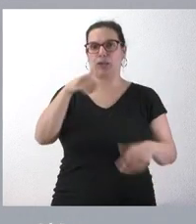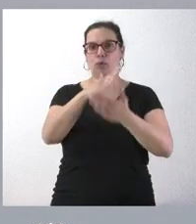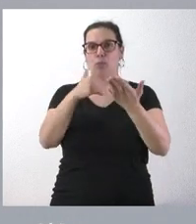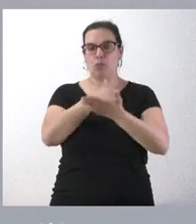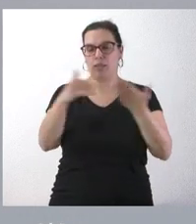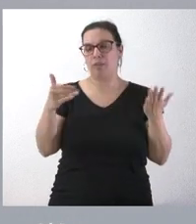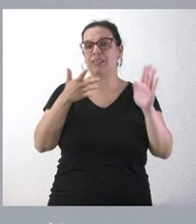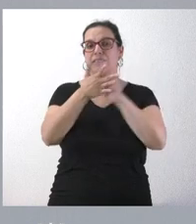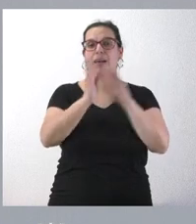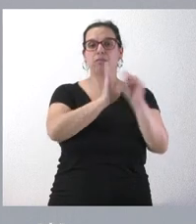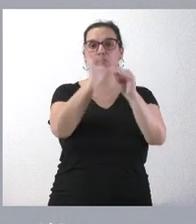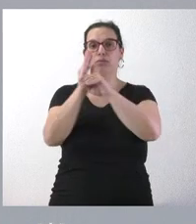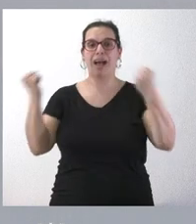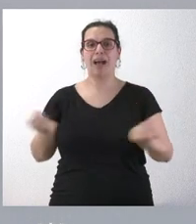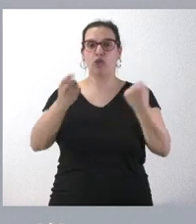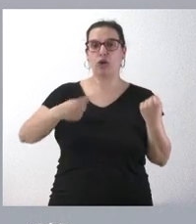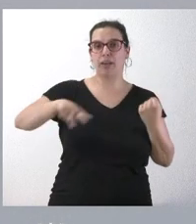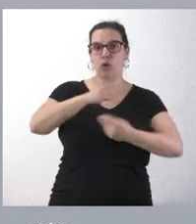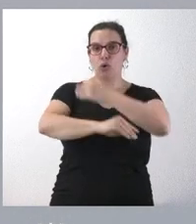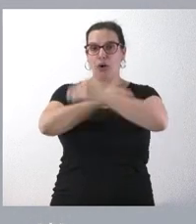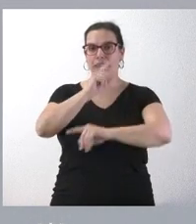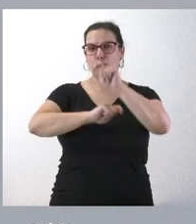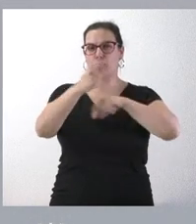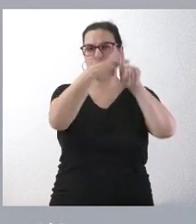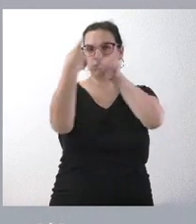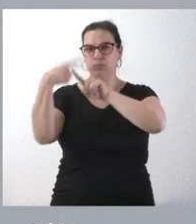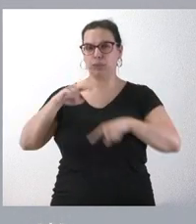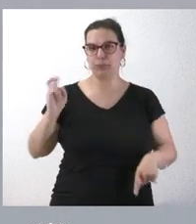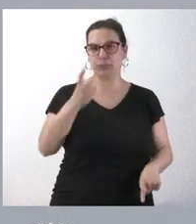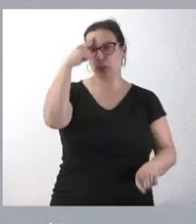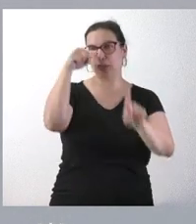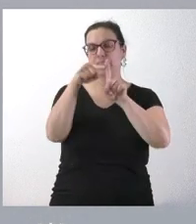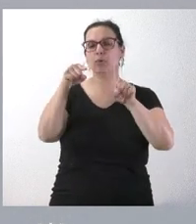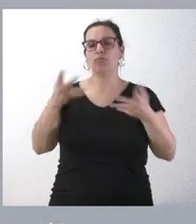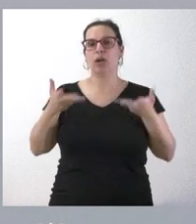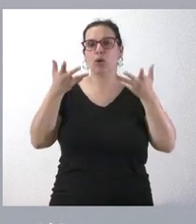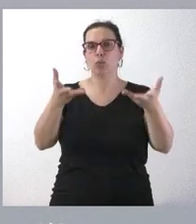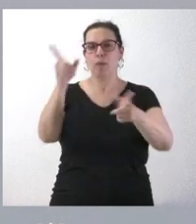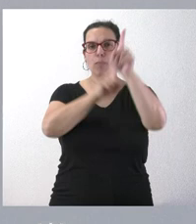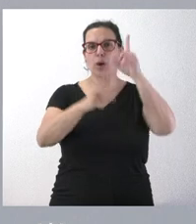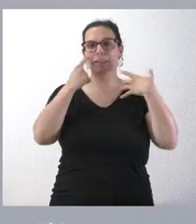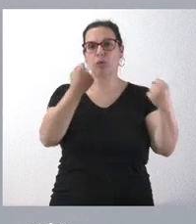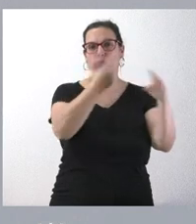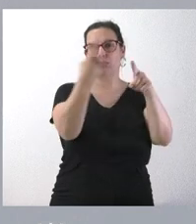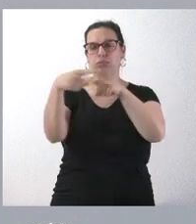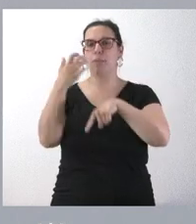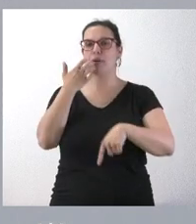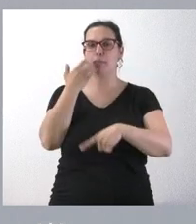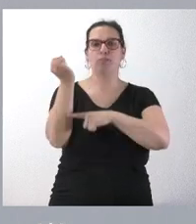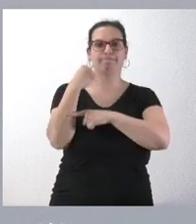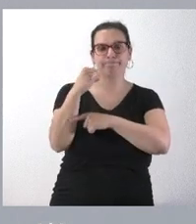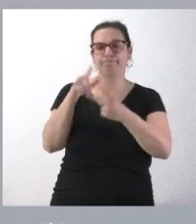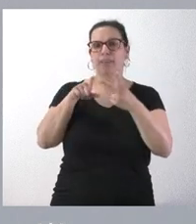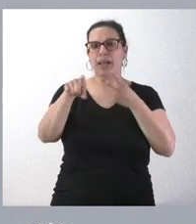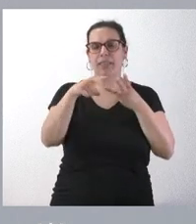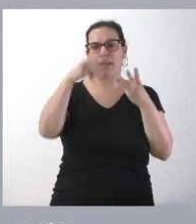Se trata de subvencionar las acciones realizadas por varias asociaciones con la finalidad de ayudar a varios problemas de salud, como son el Parkinson, el cáncer, el